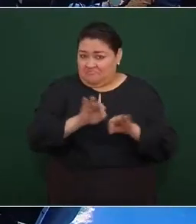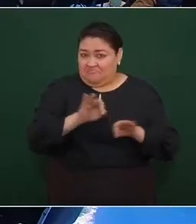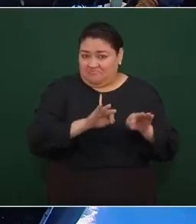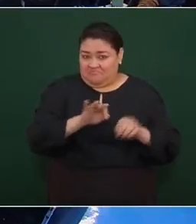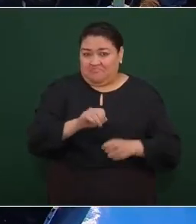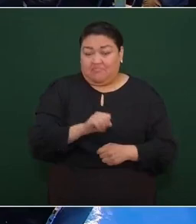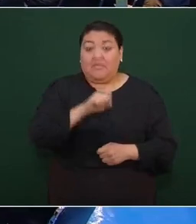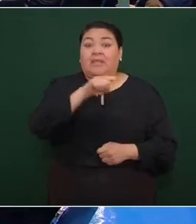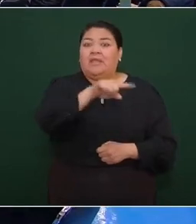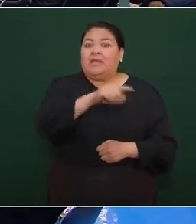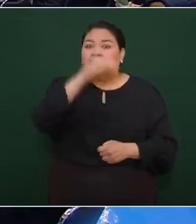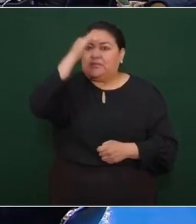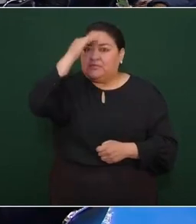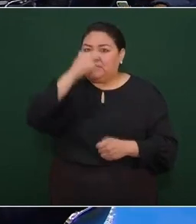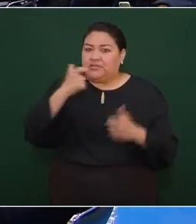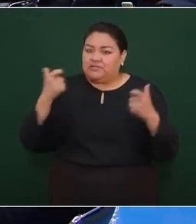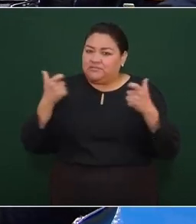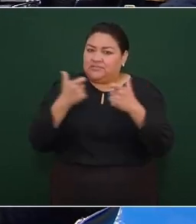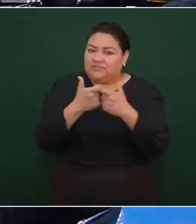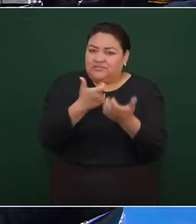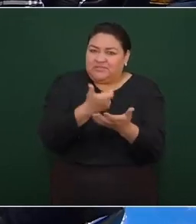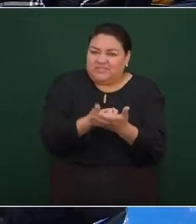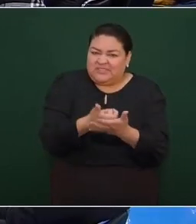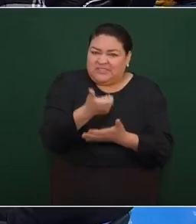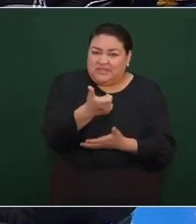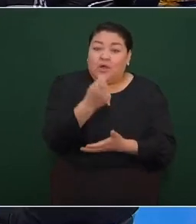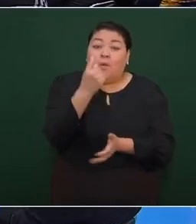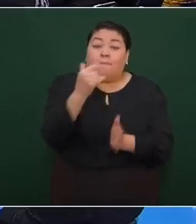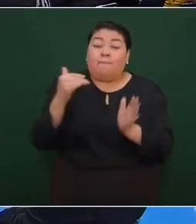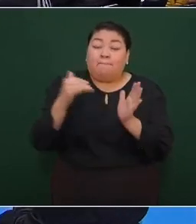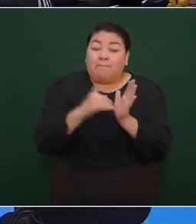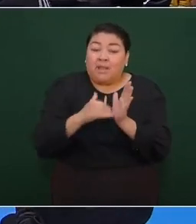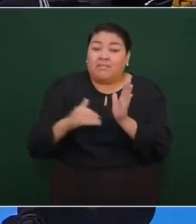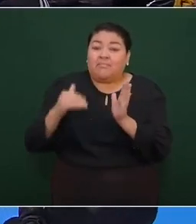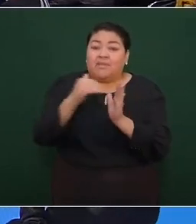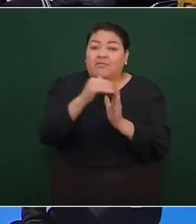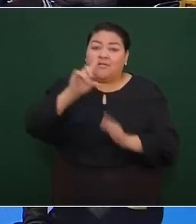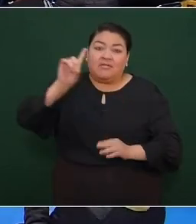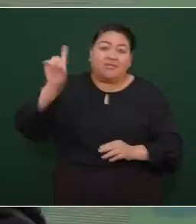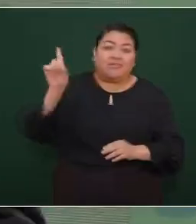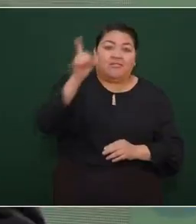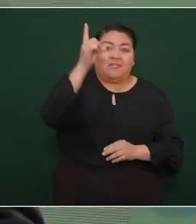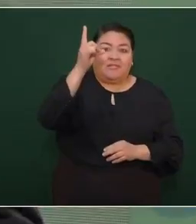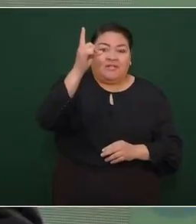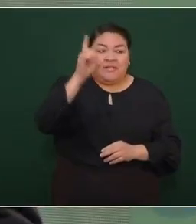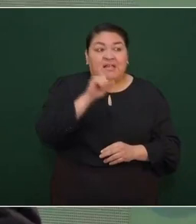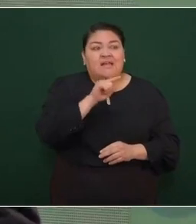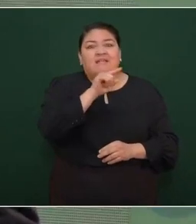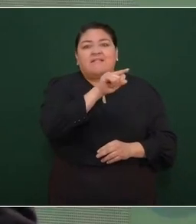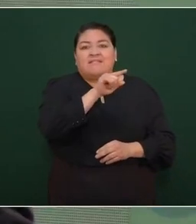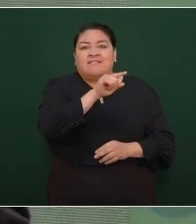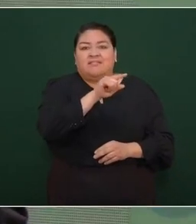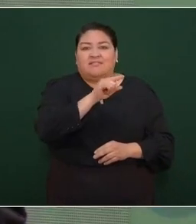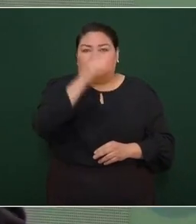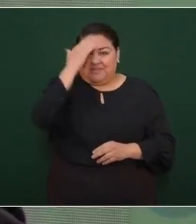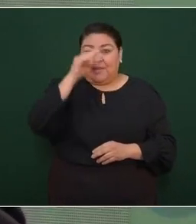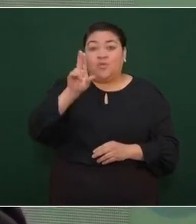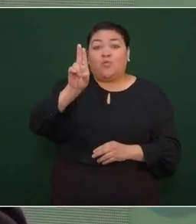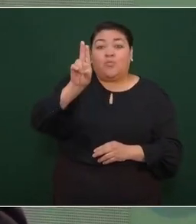se logró de una inversión de cerca de mil millones de dólares en Volkswagen